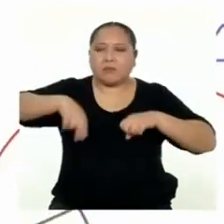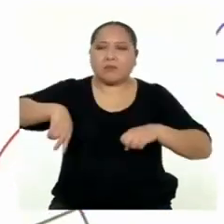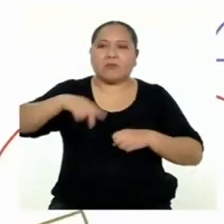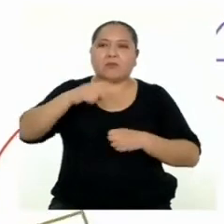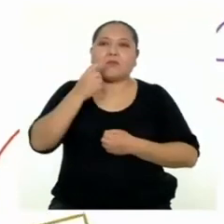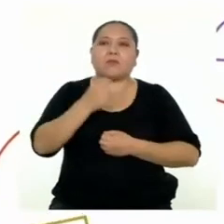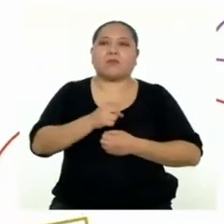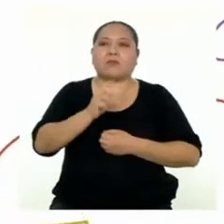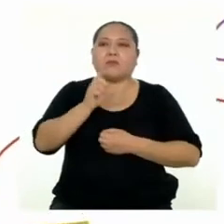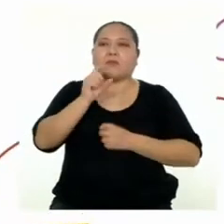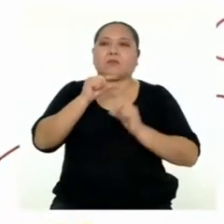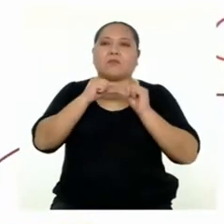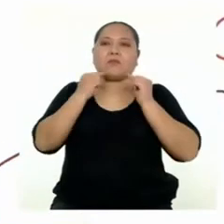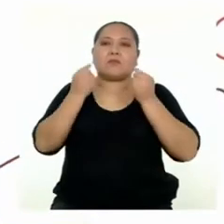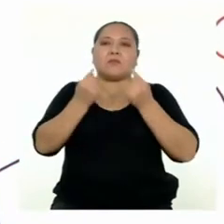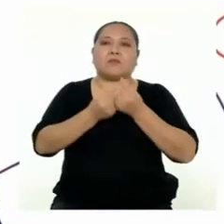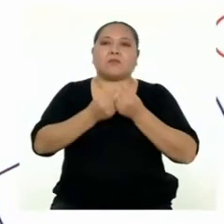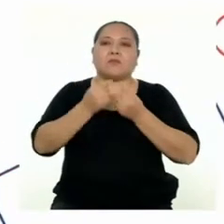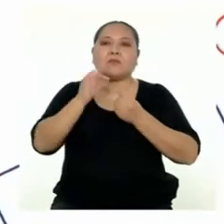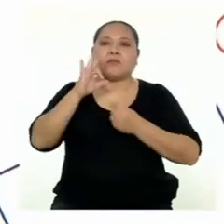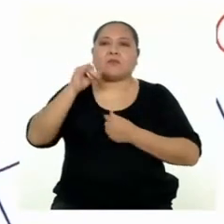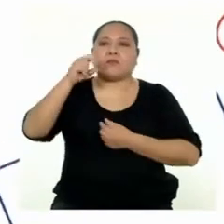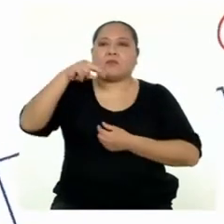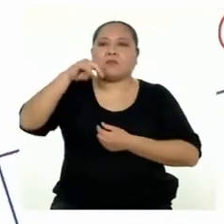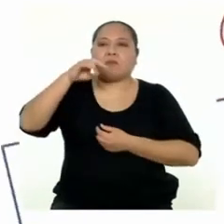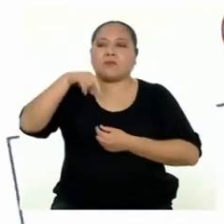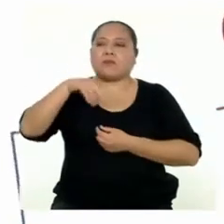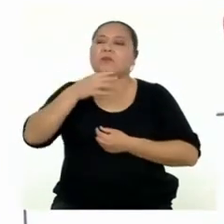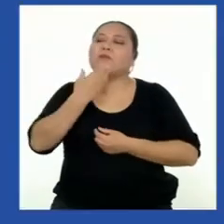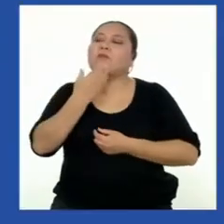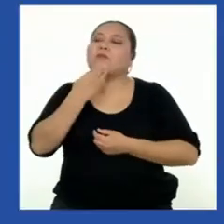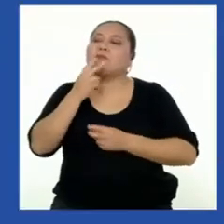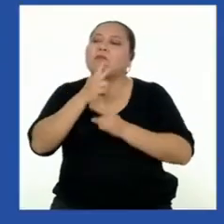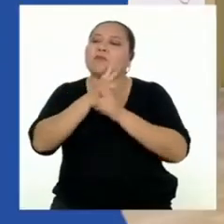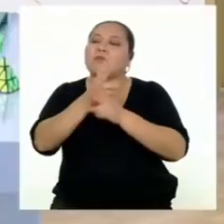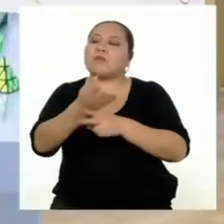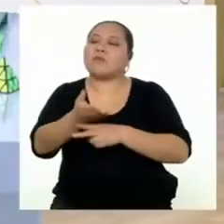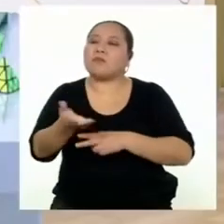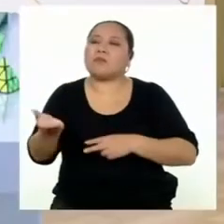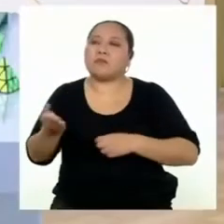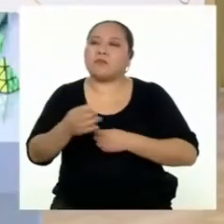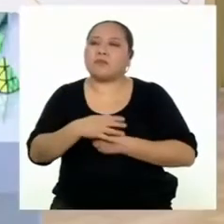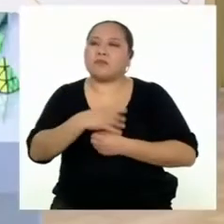las entidades financieras a los interesados.